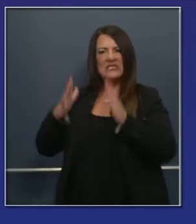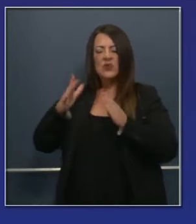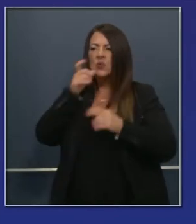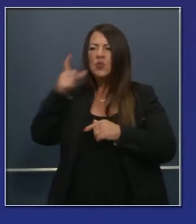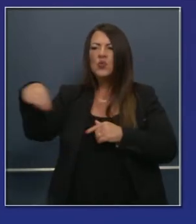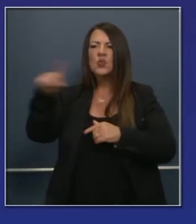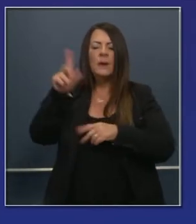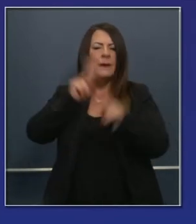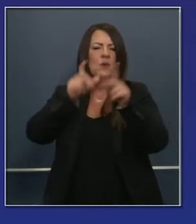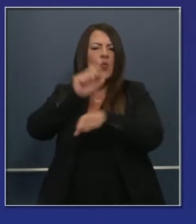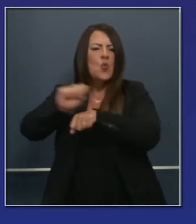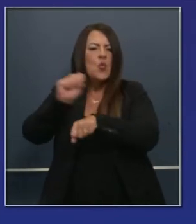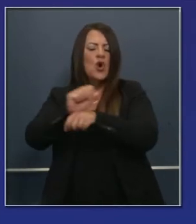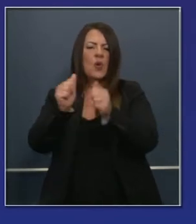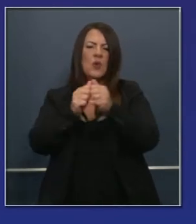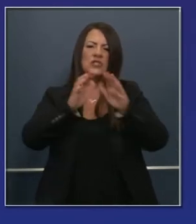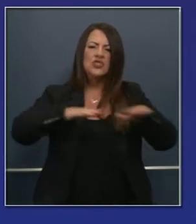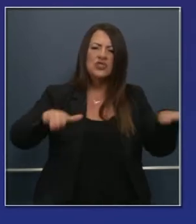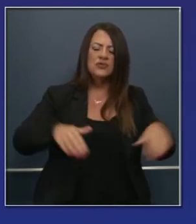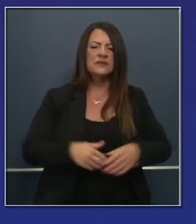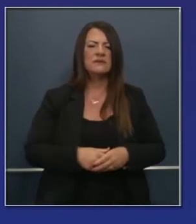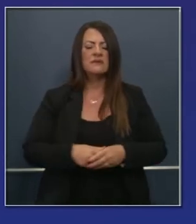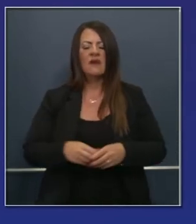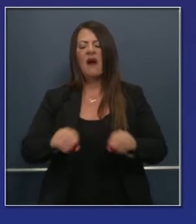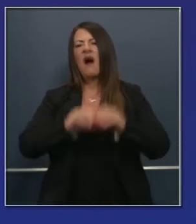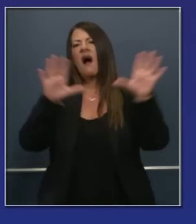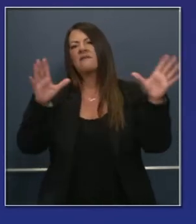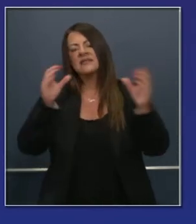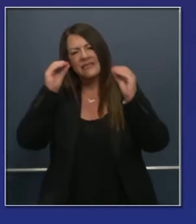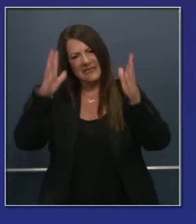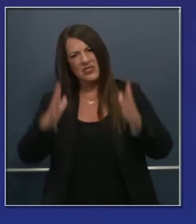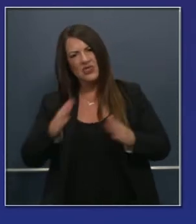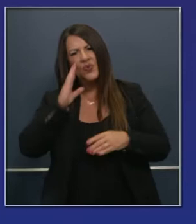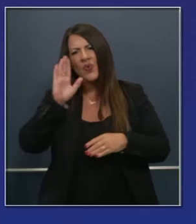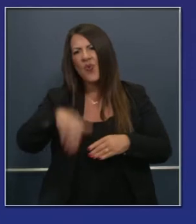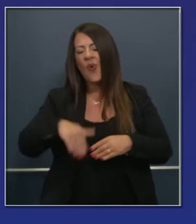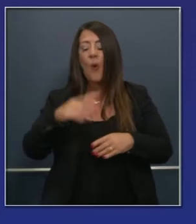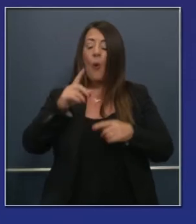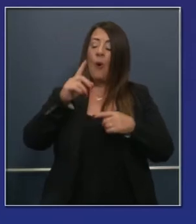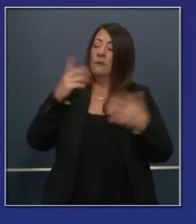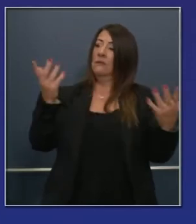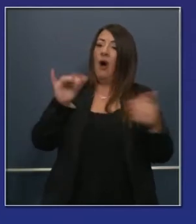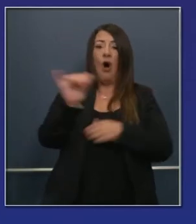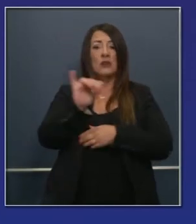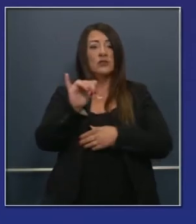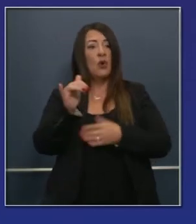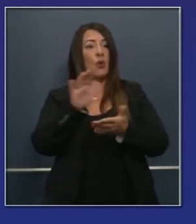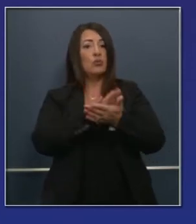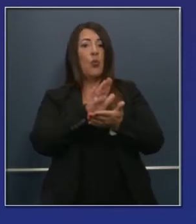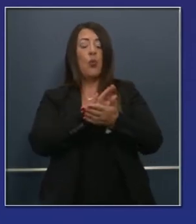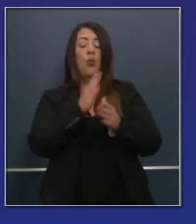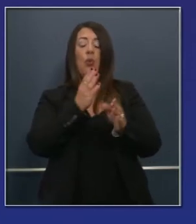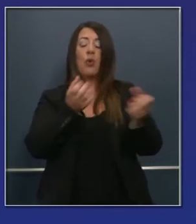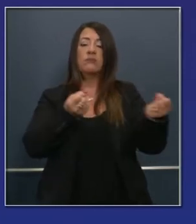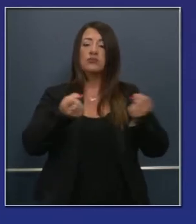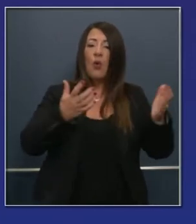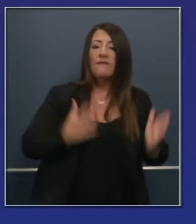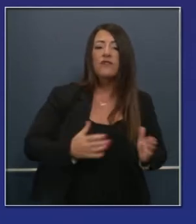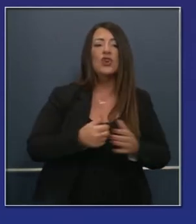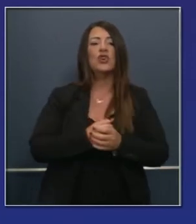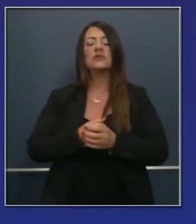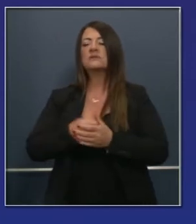que hay que tener la seguridad para todos, para los estudiantes, para los maestros y, por supuesto, los conductores de los autobuses,